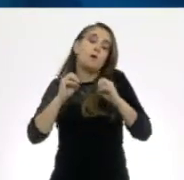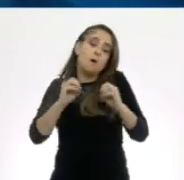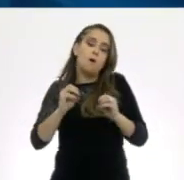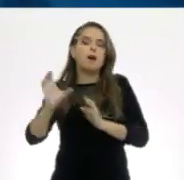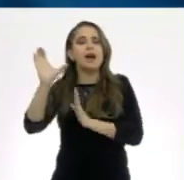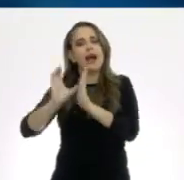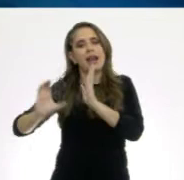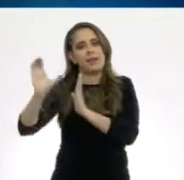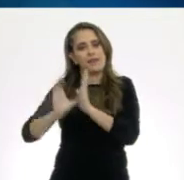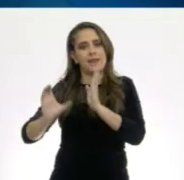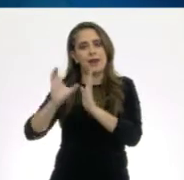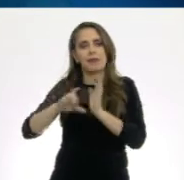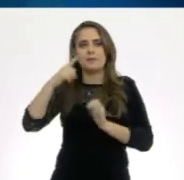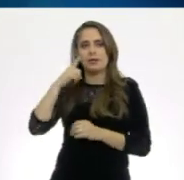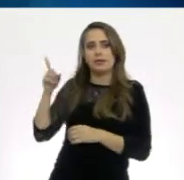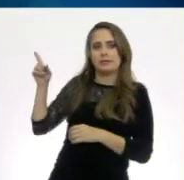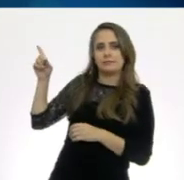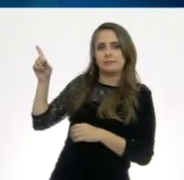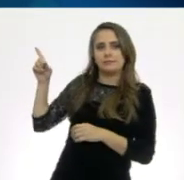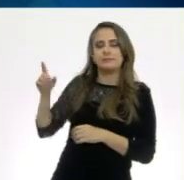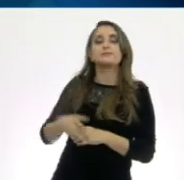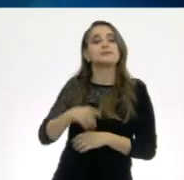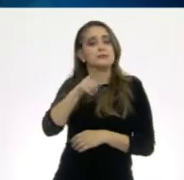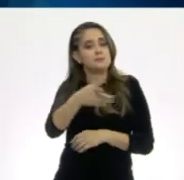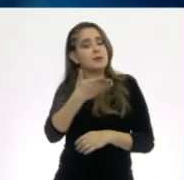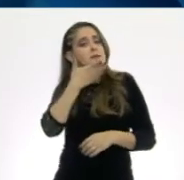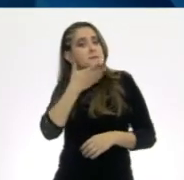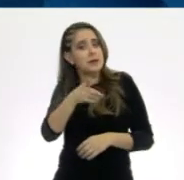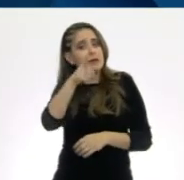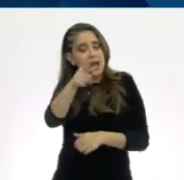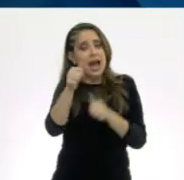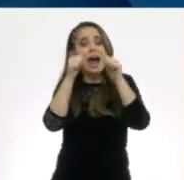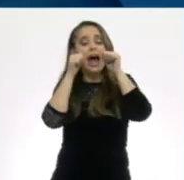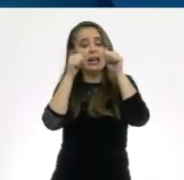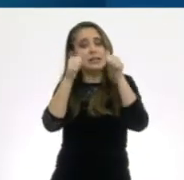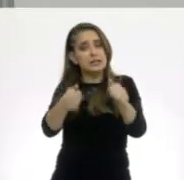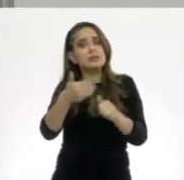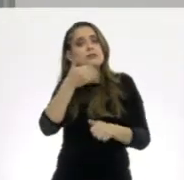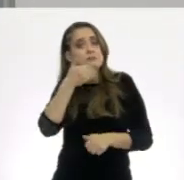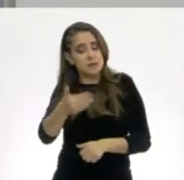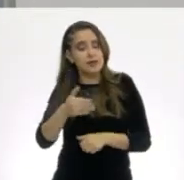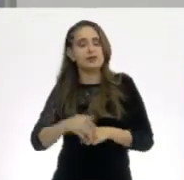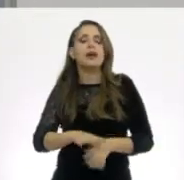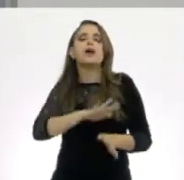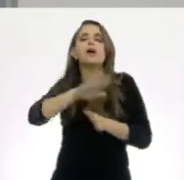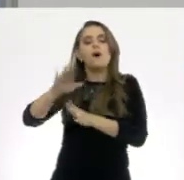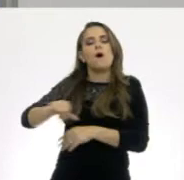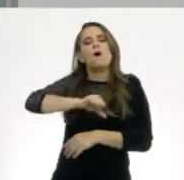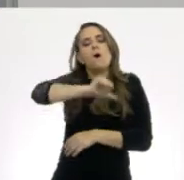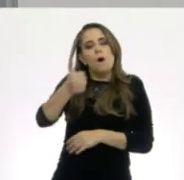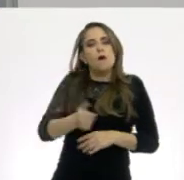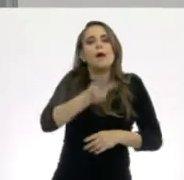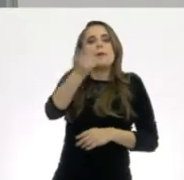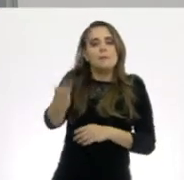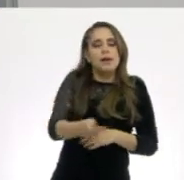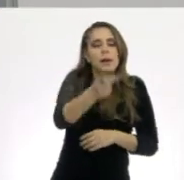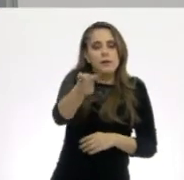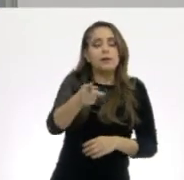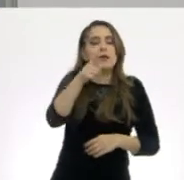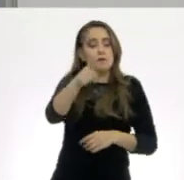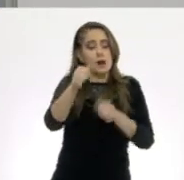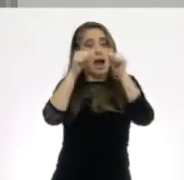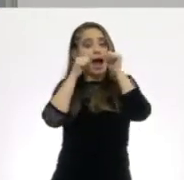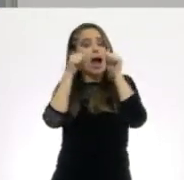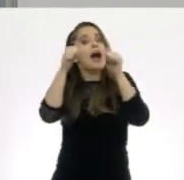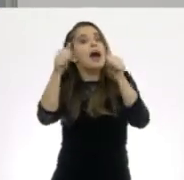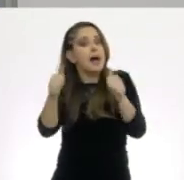Muy bien. Se nota que pones mucha atención. Aquí va otra pregunta, ¿eh? Vamos a ver qué tan atentos